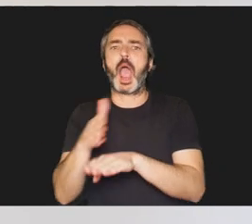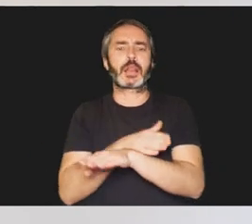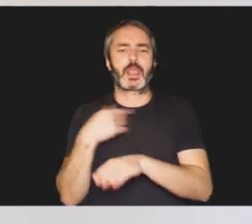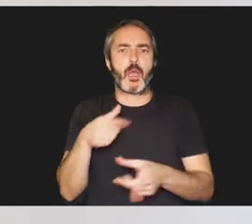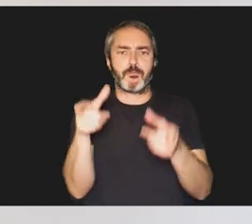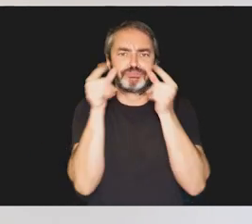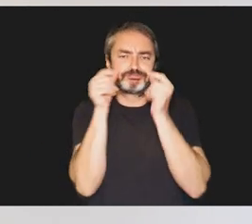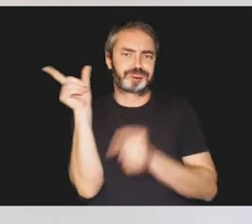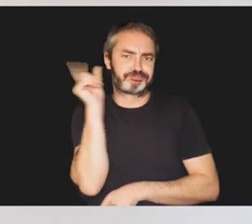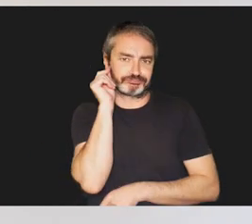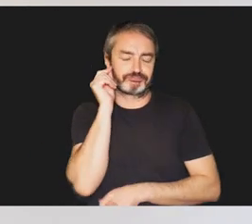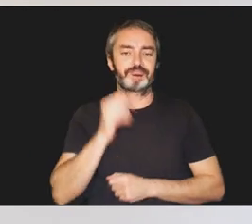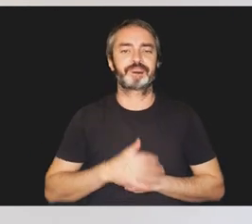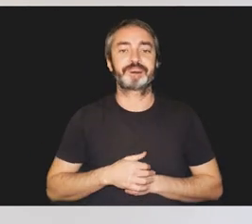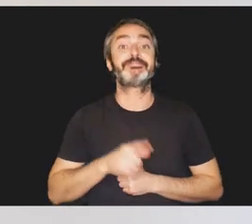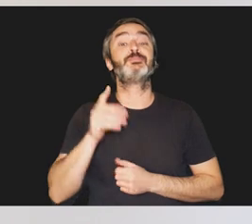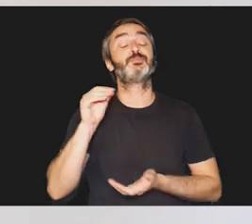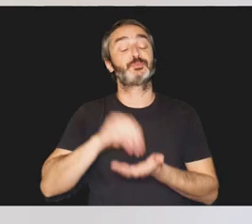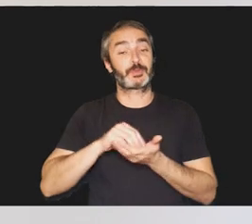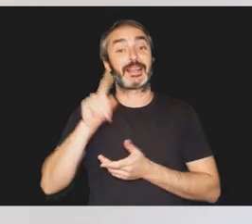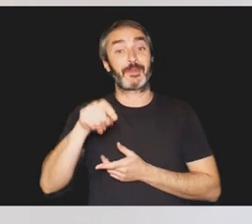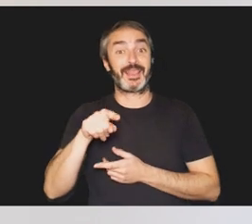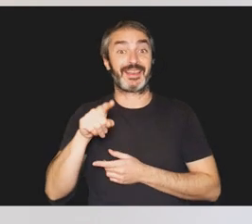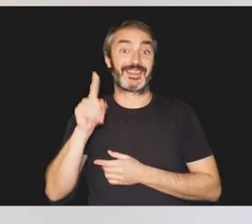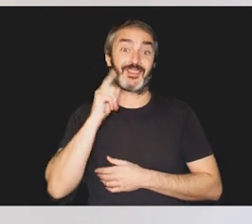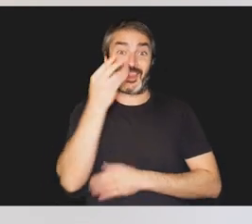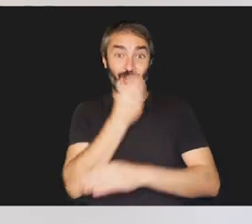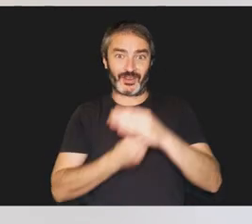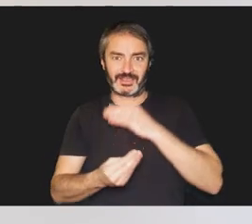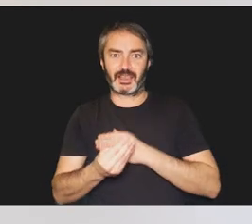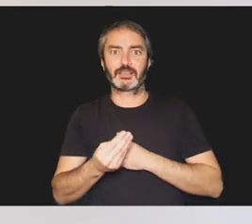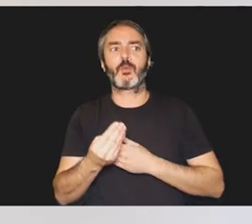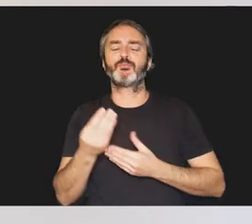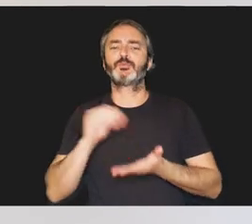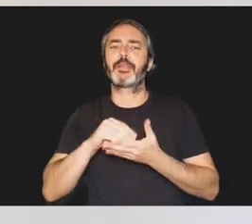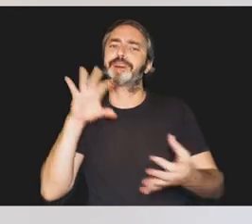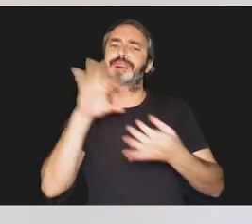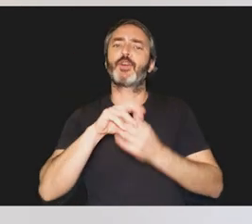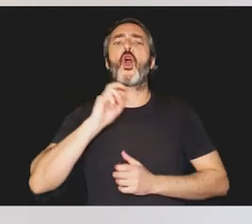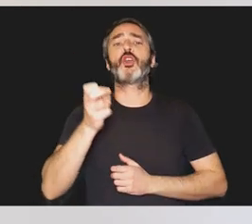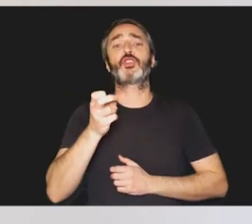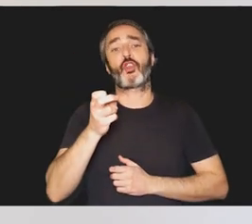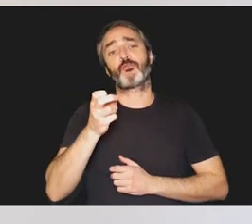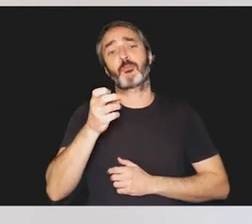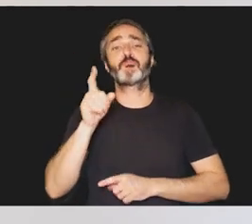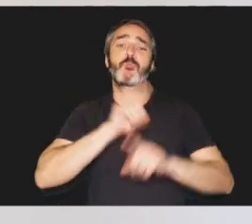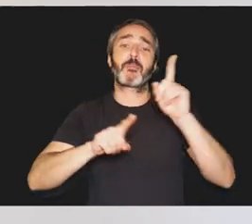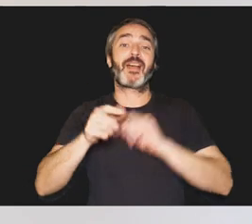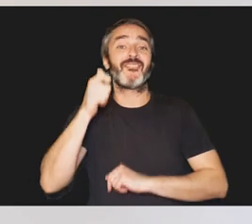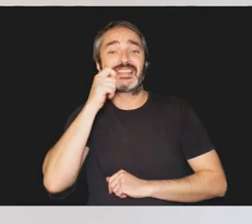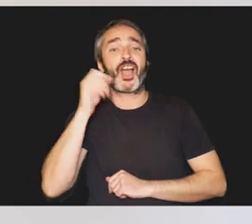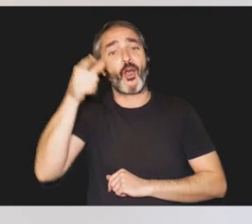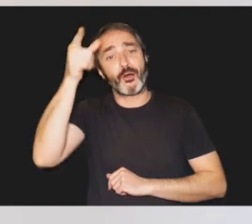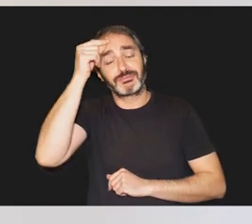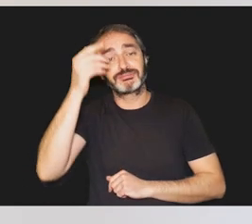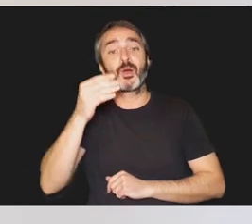lenguaje. Además, es frecuente que la sordoceguera congénita coincida con otras afectaciones físicas o intelectuales derivadas